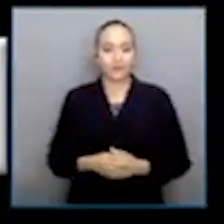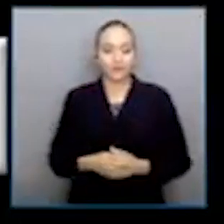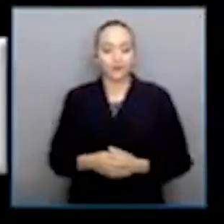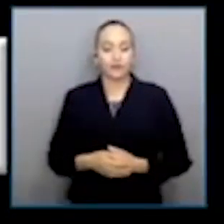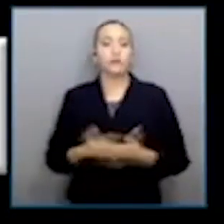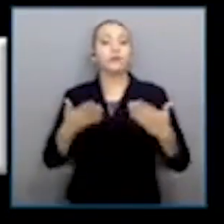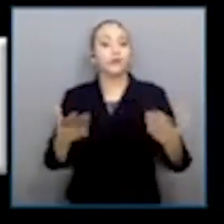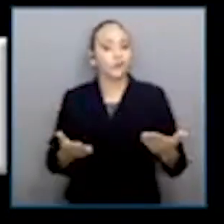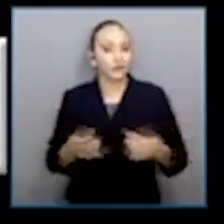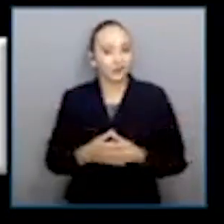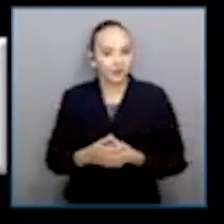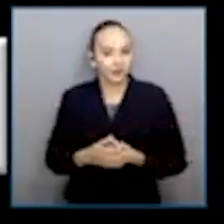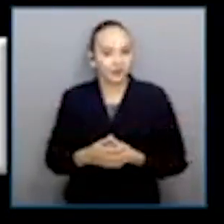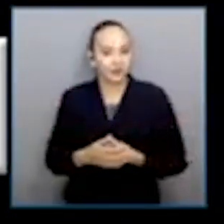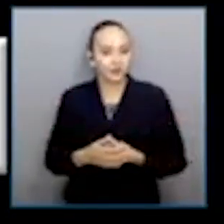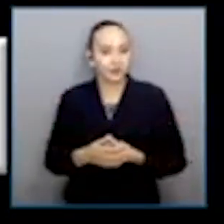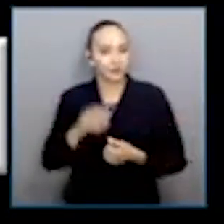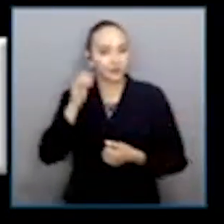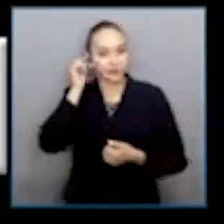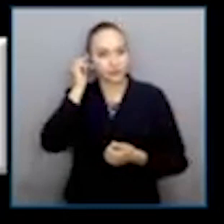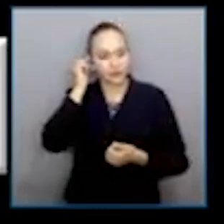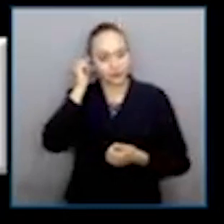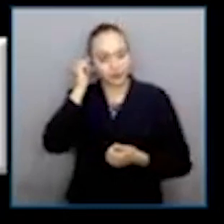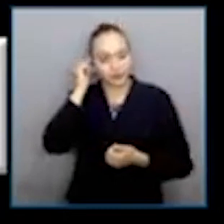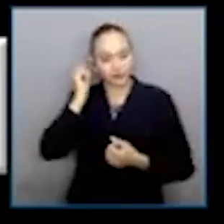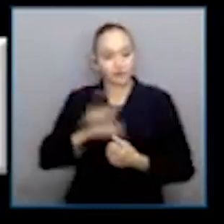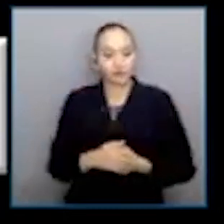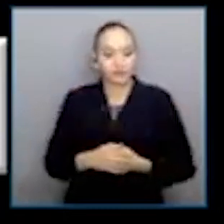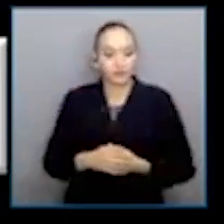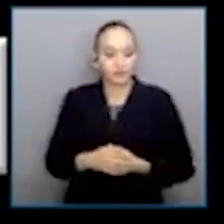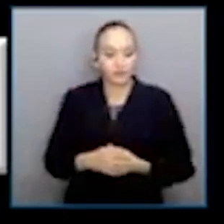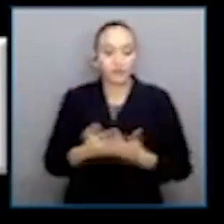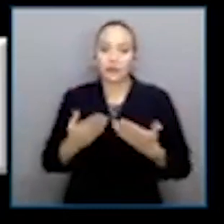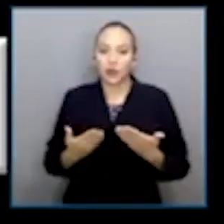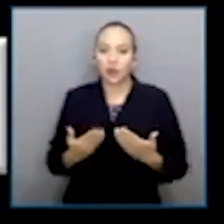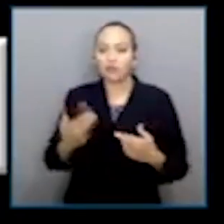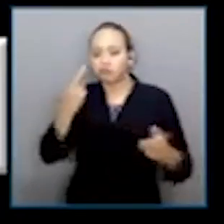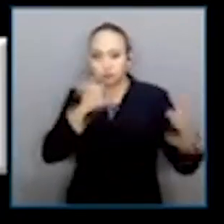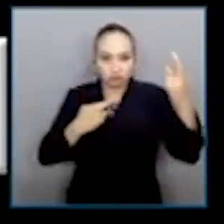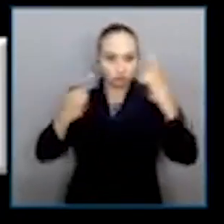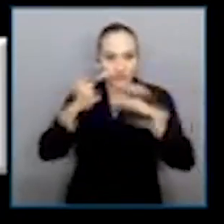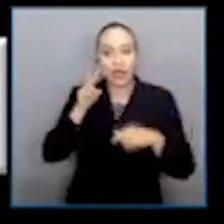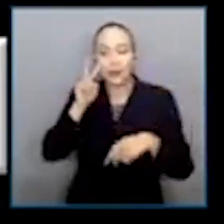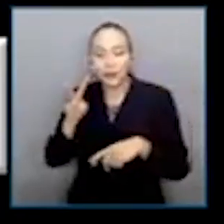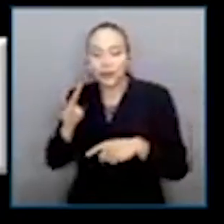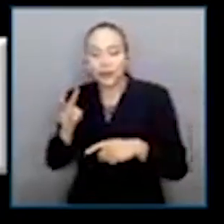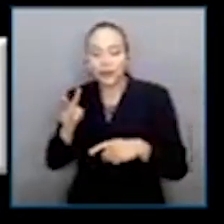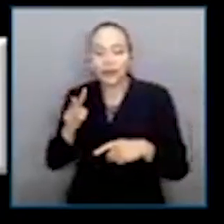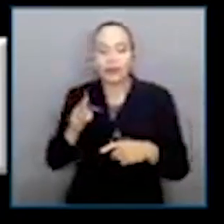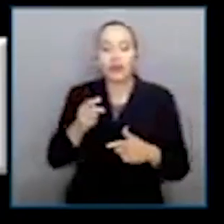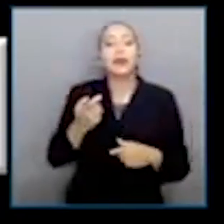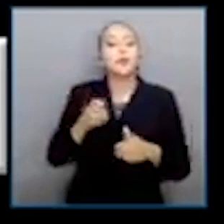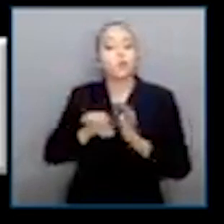establece que el estándar debería ser que la prestación económica no esté por debajo del 45%